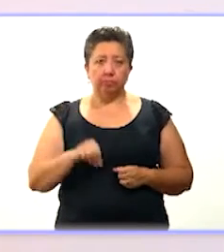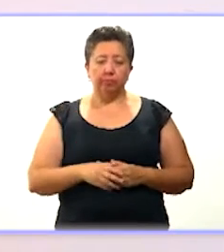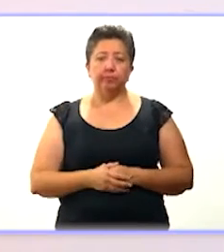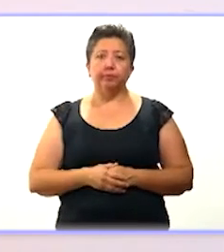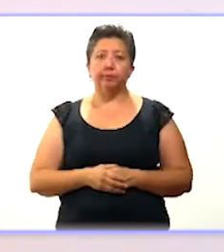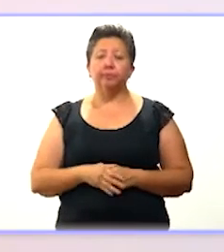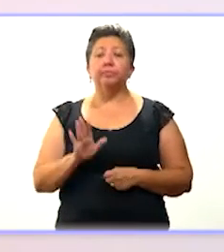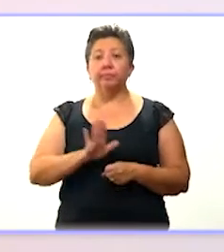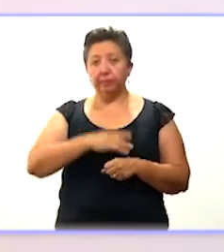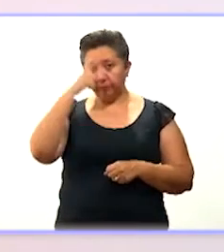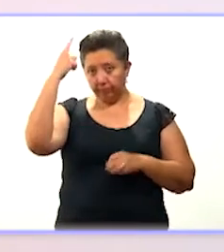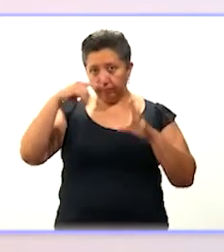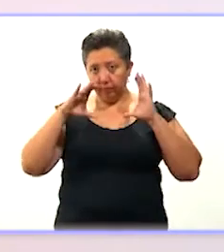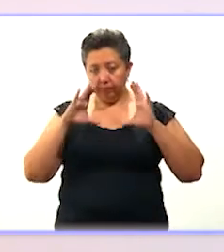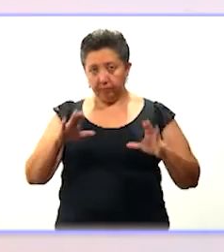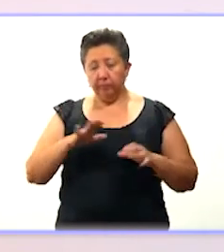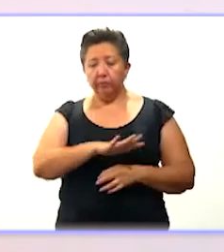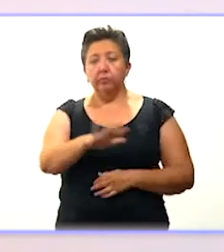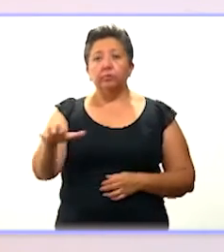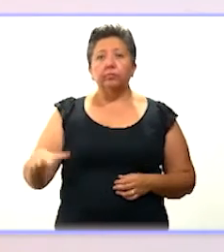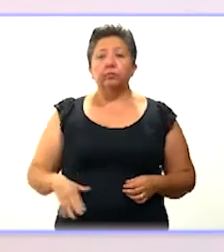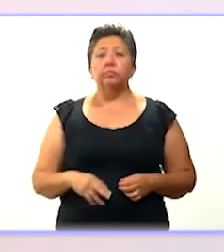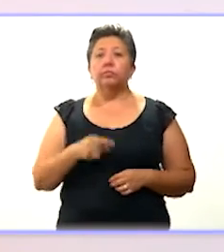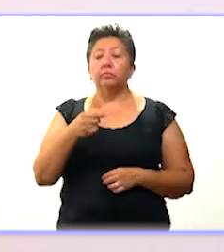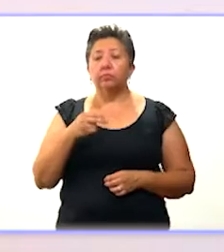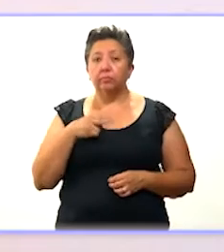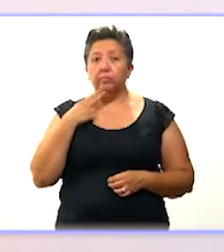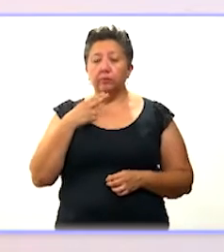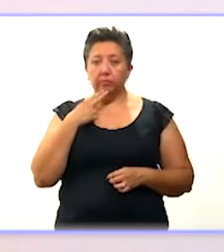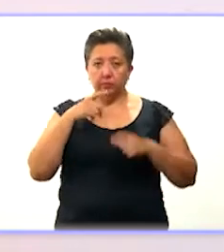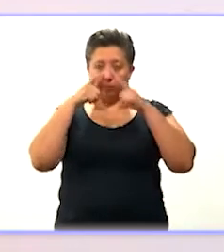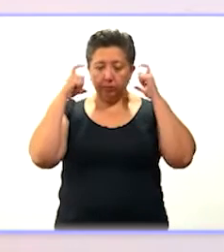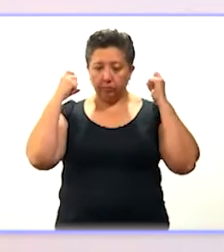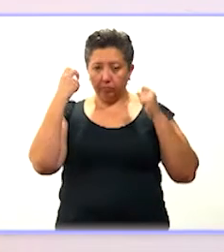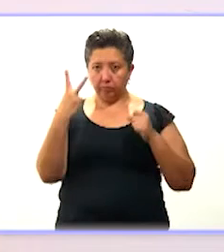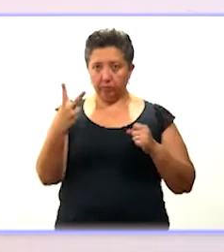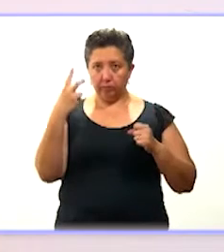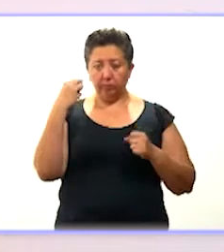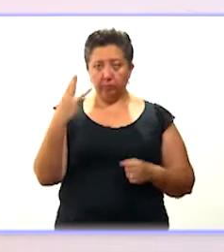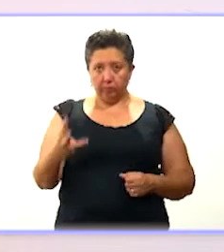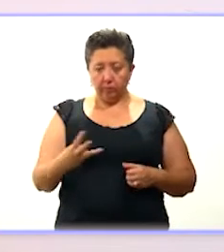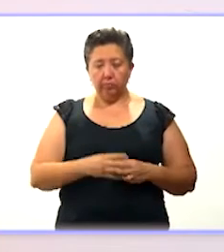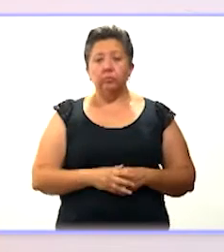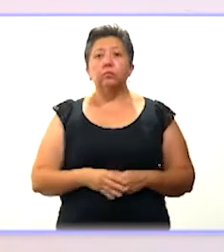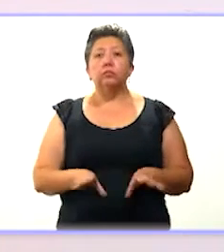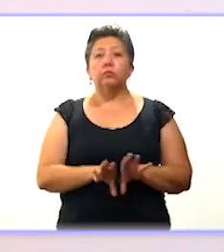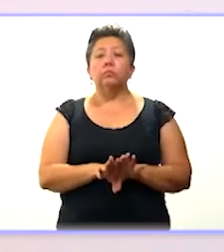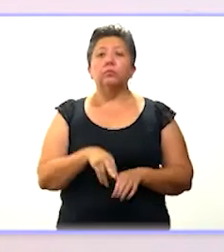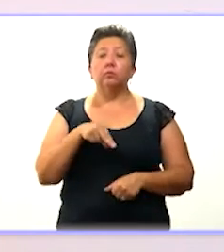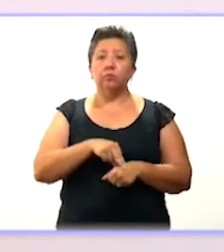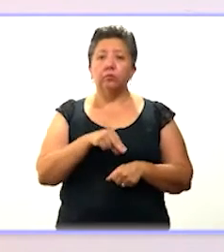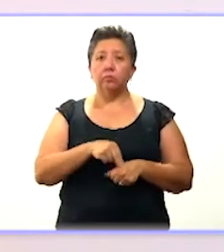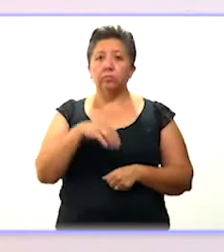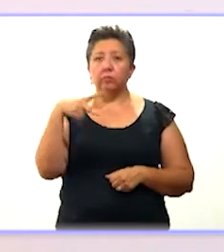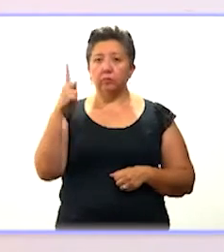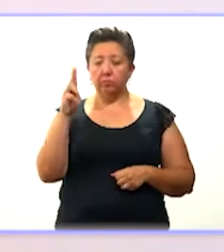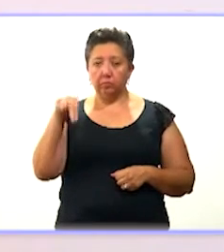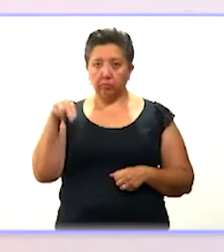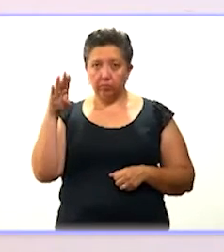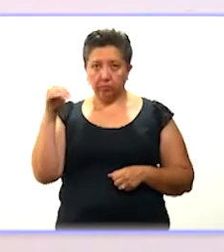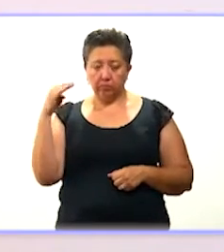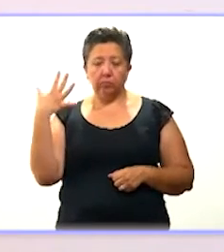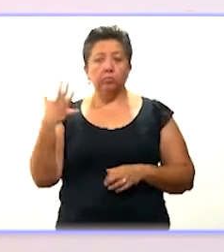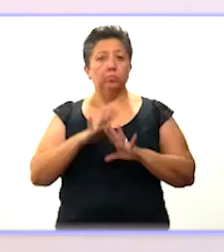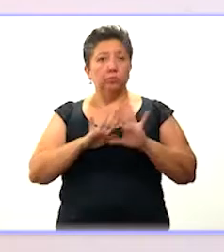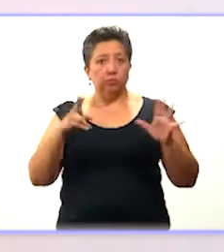Omicron. Por lo que para protegernos entre todos, se sugiere el uso de cubrebocas de dos capas, tricapa o de uso grado médico como el KN95,